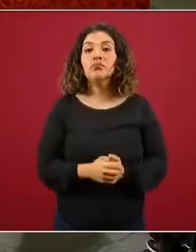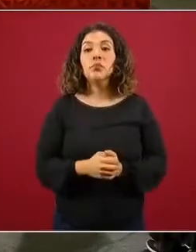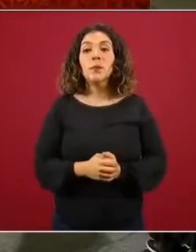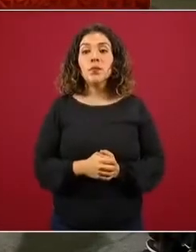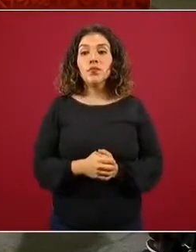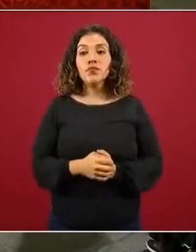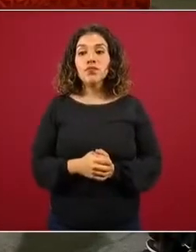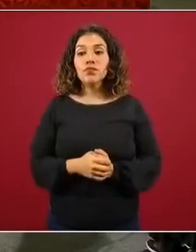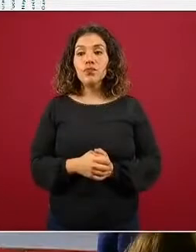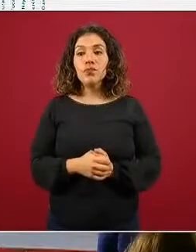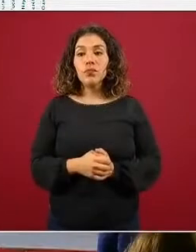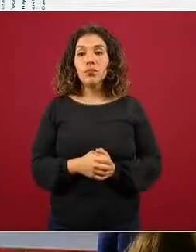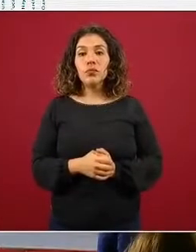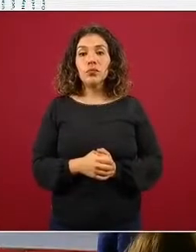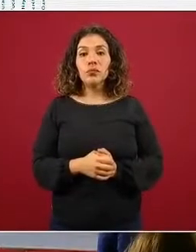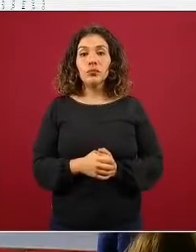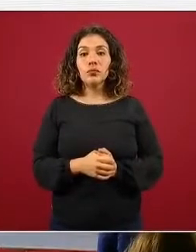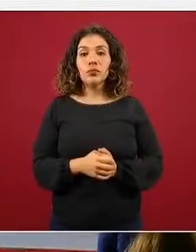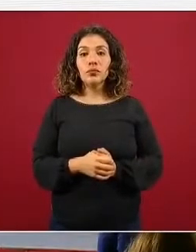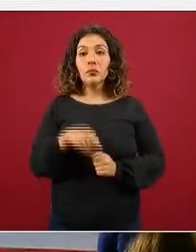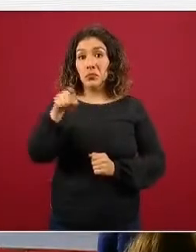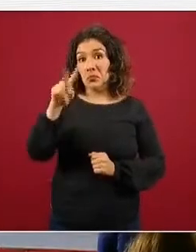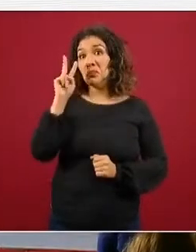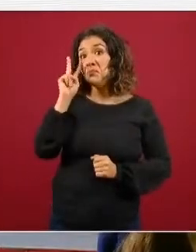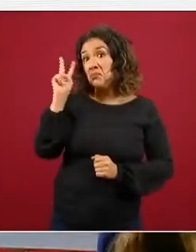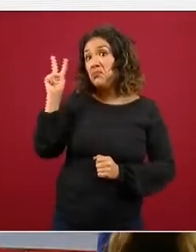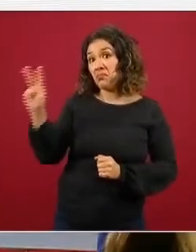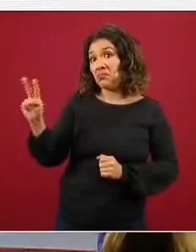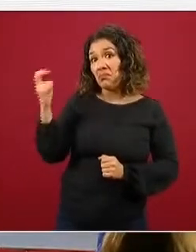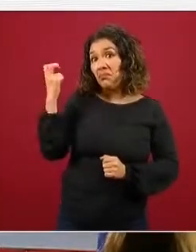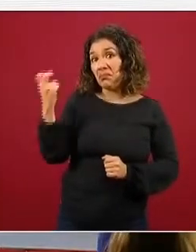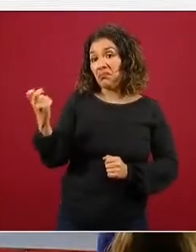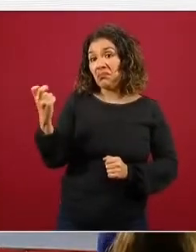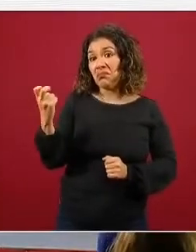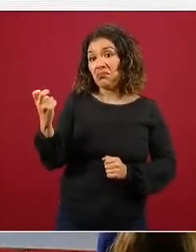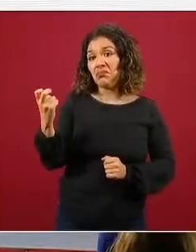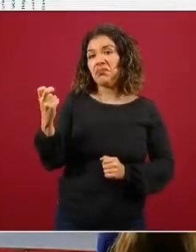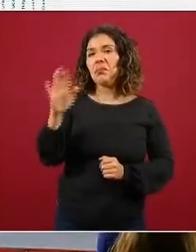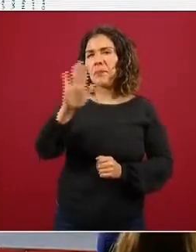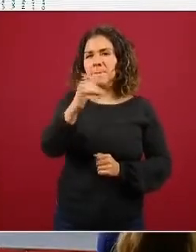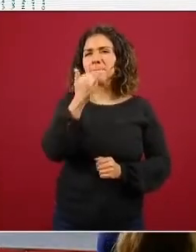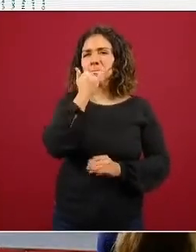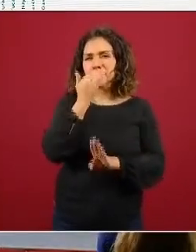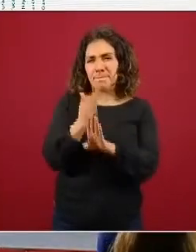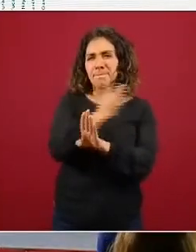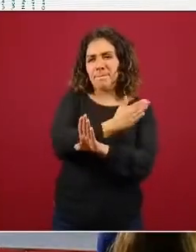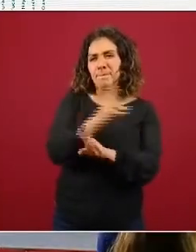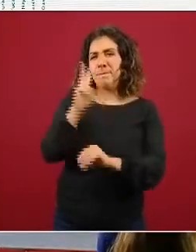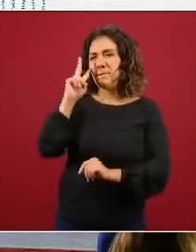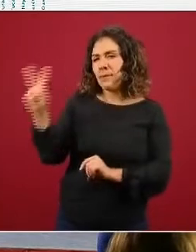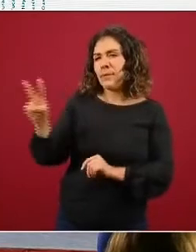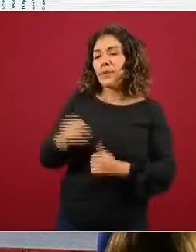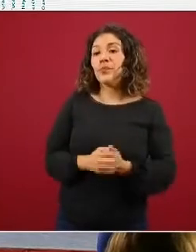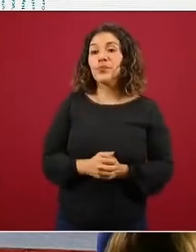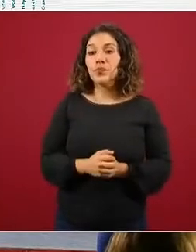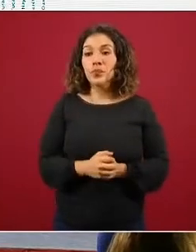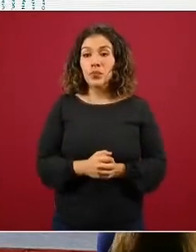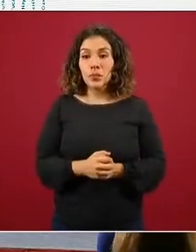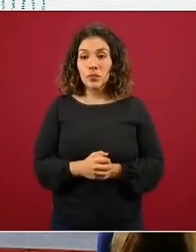La siguiente, por favor, para poder cerrar. Si se fijan, perdón, una anterior, antes de cerrar,